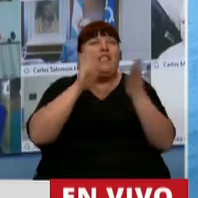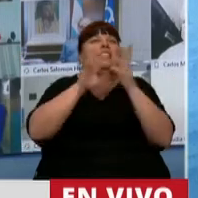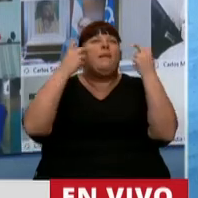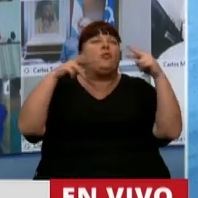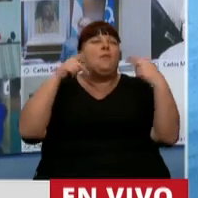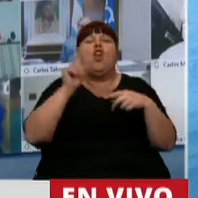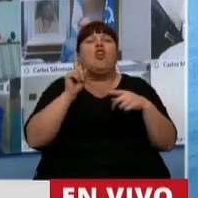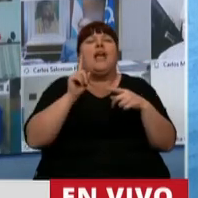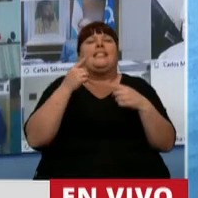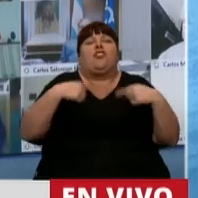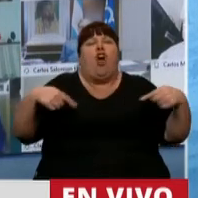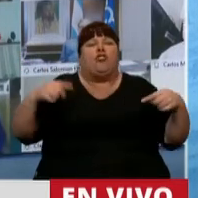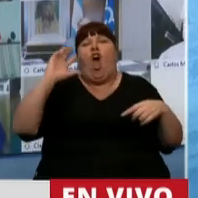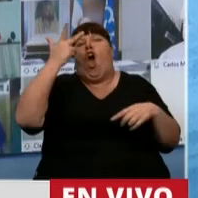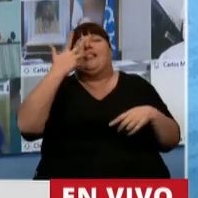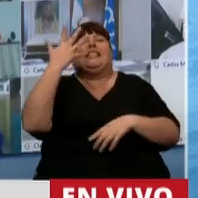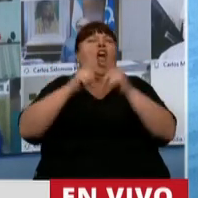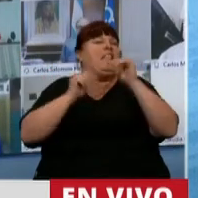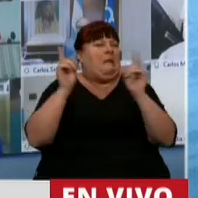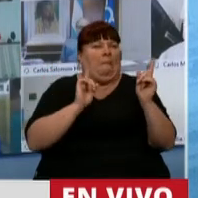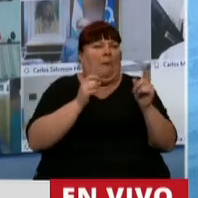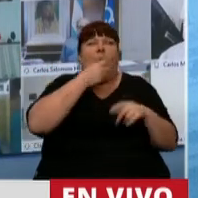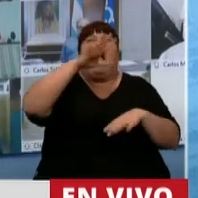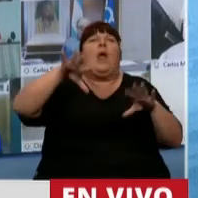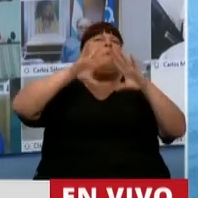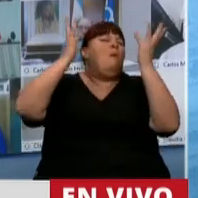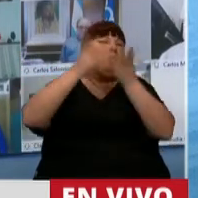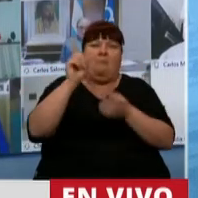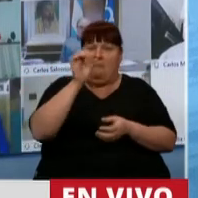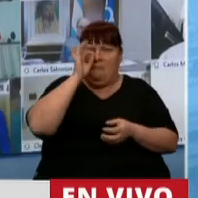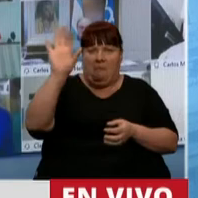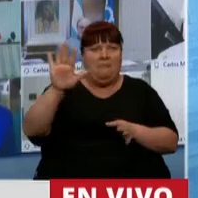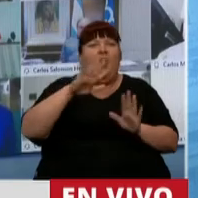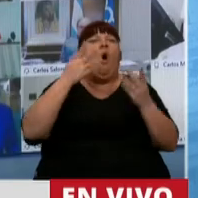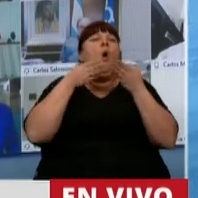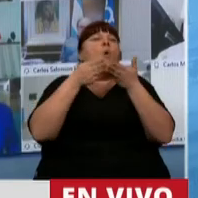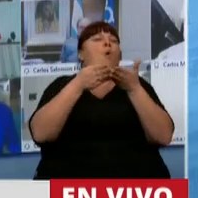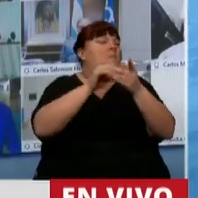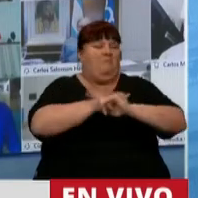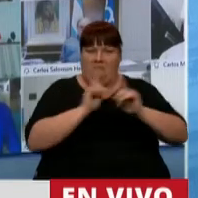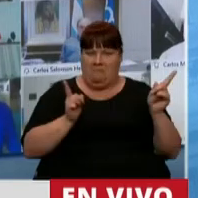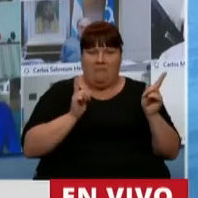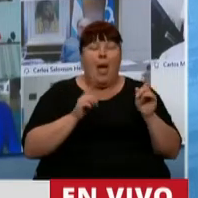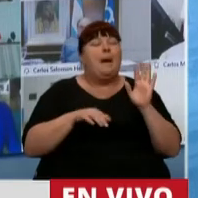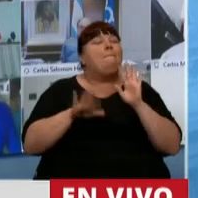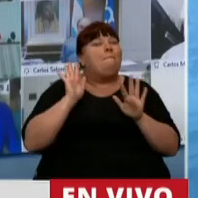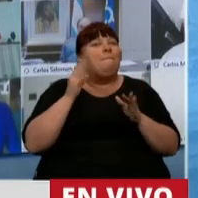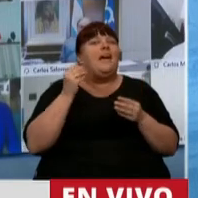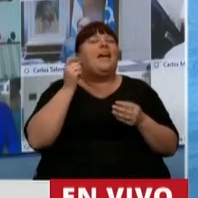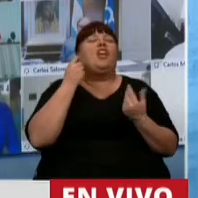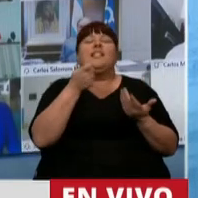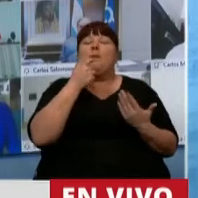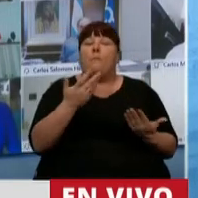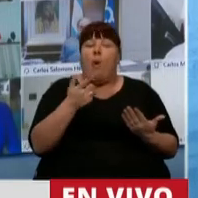turismo ya no un producto un hotel de 5 estrellas y en cualquier parte del mundo o un crucero también pero la posibilidad